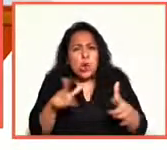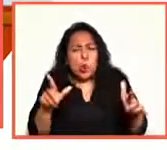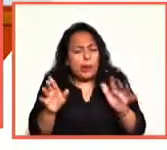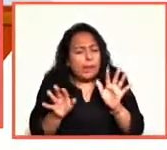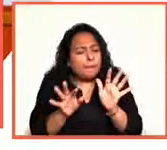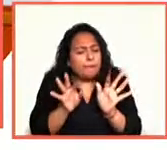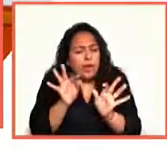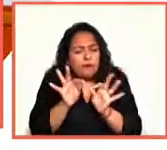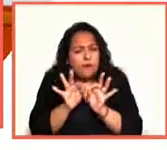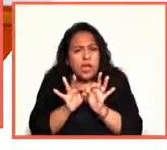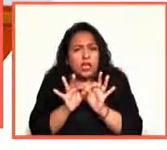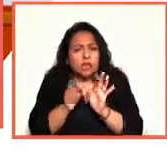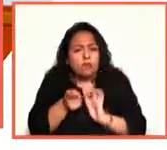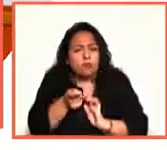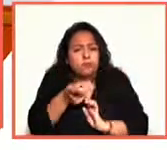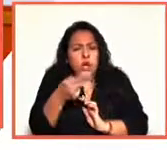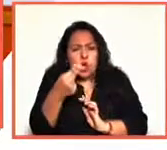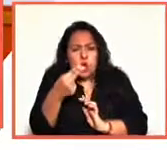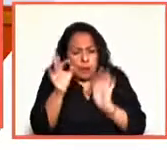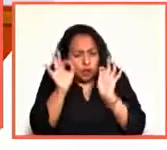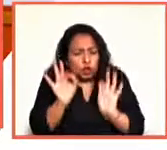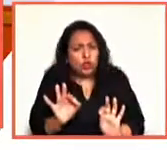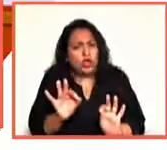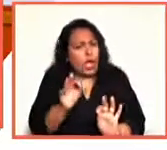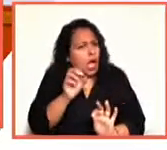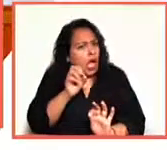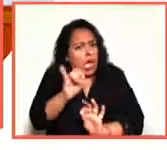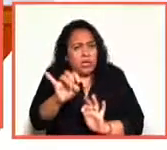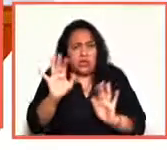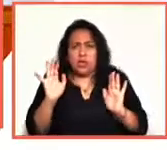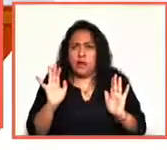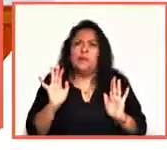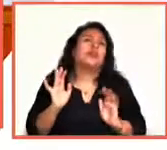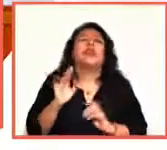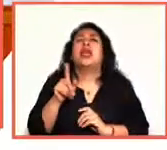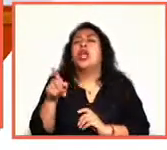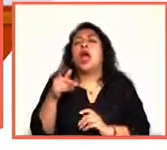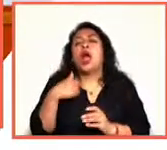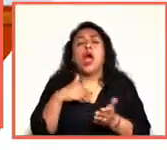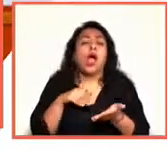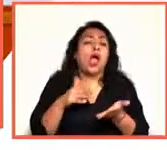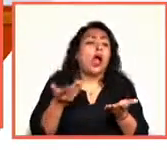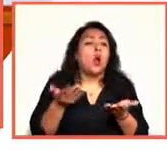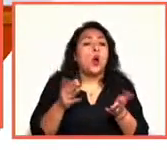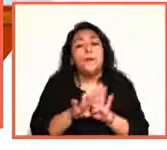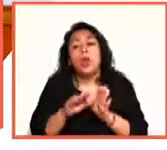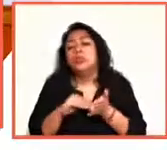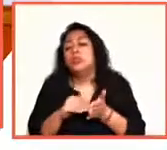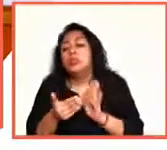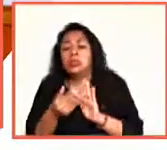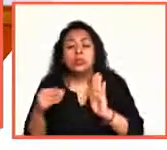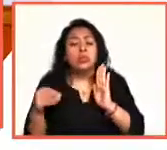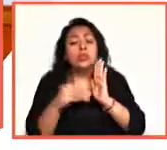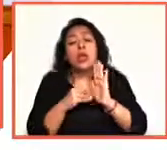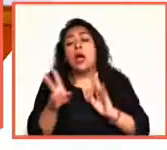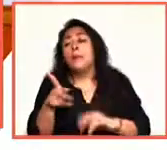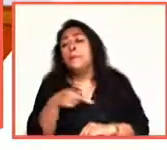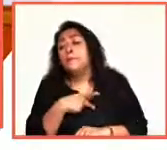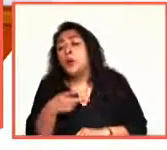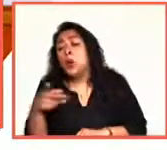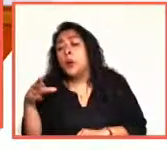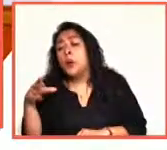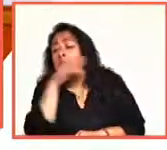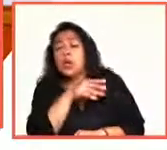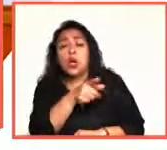las cosas por su nombre. A mí lo que me gusta de esto es que no hace maniqueísmo, no es los pobrecitos negros y los